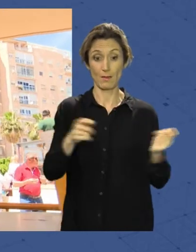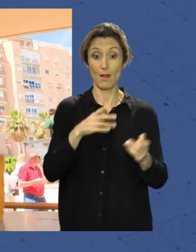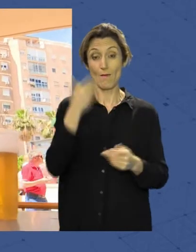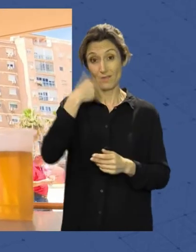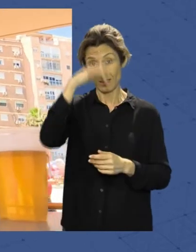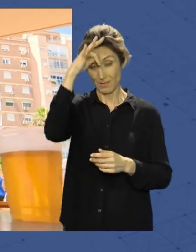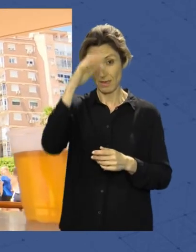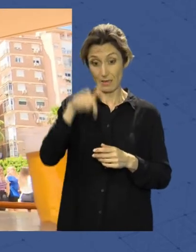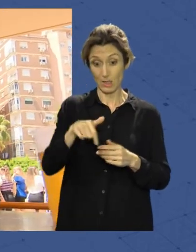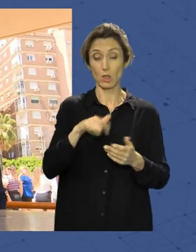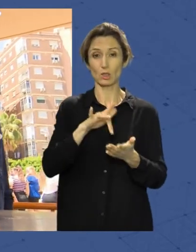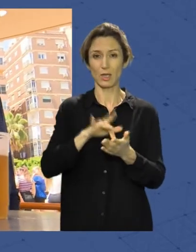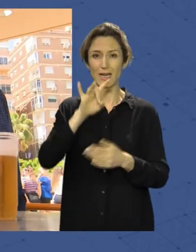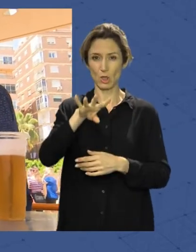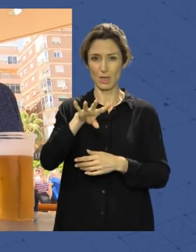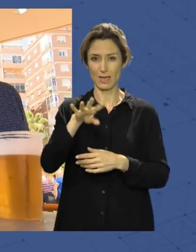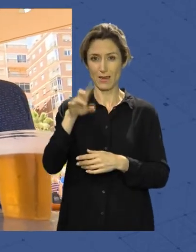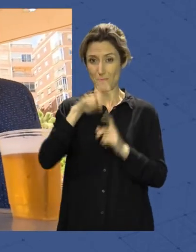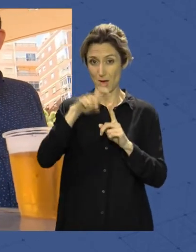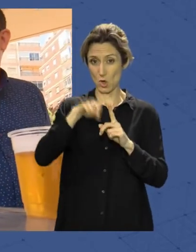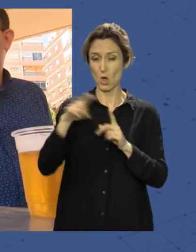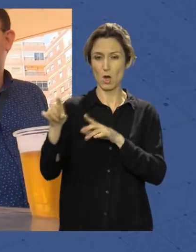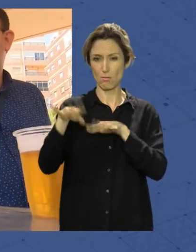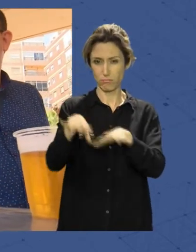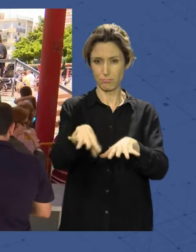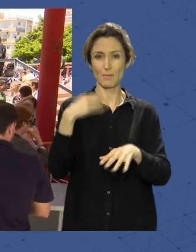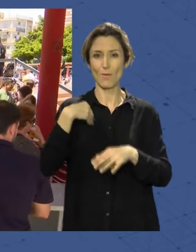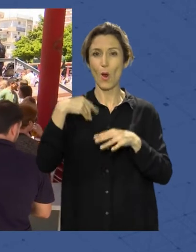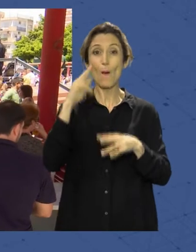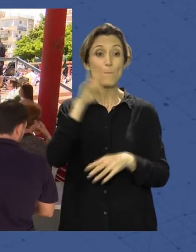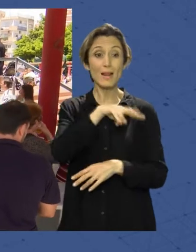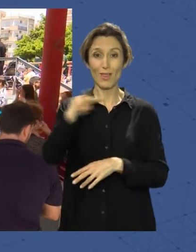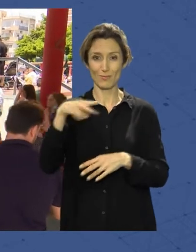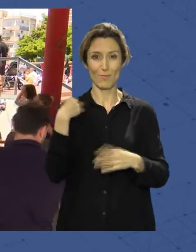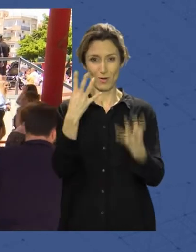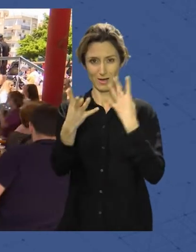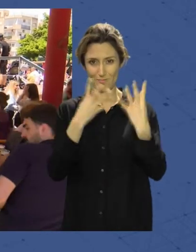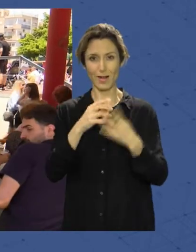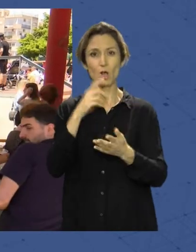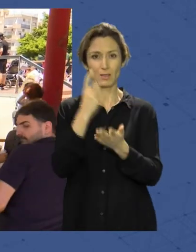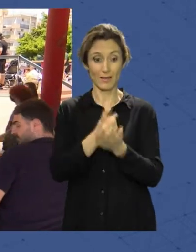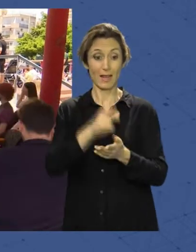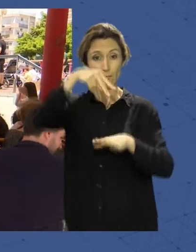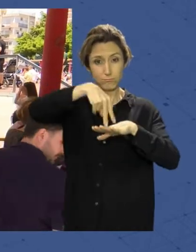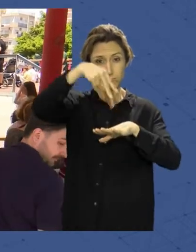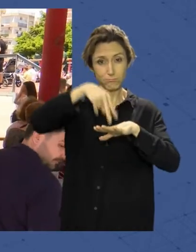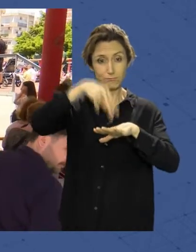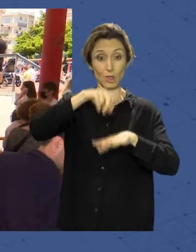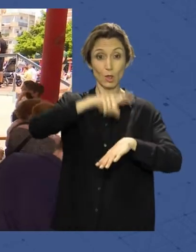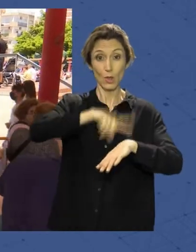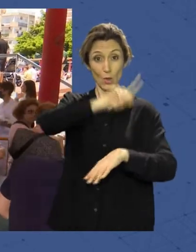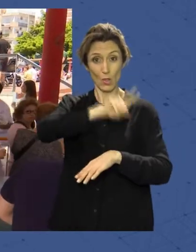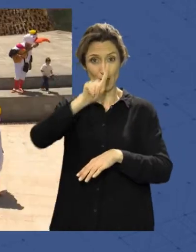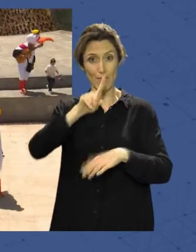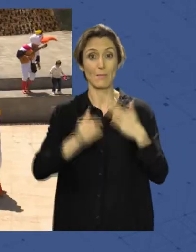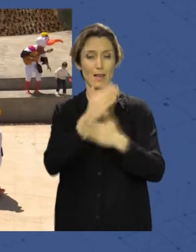14 de mayo, habrá carnaval callejero con actuaciones de grupos en el Mirador de la Arambla, con talleres infantiles y castillos hinchables desde las 11 de la mañana, y